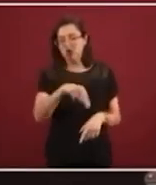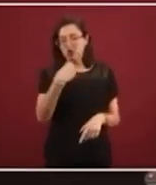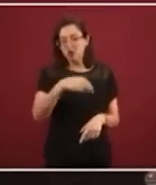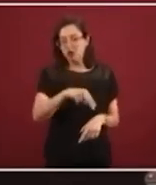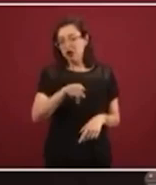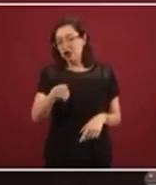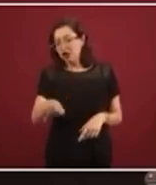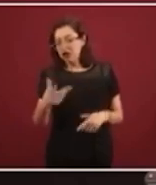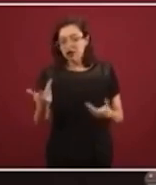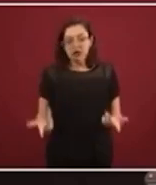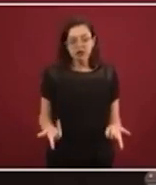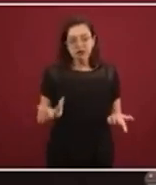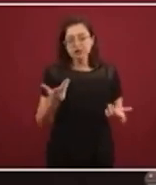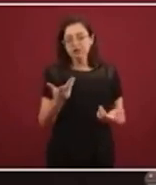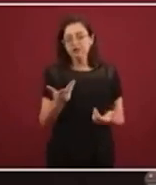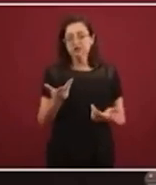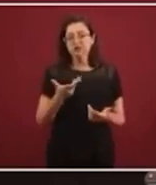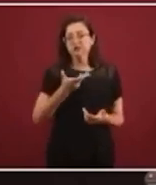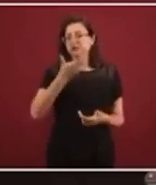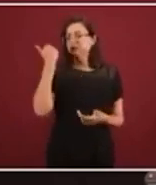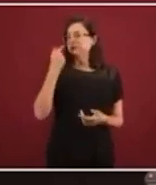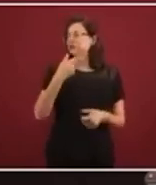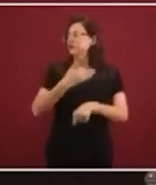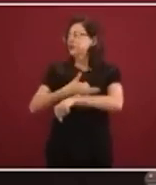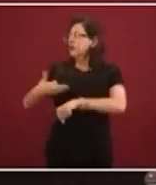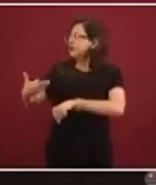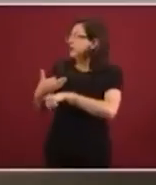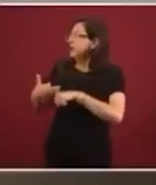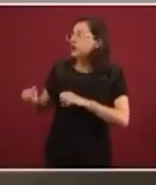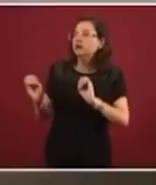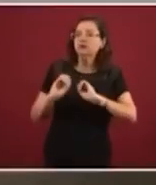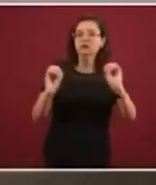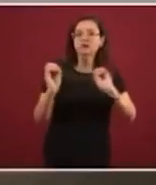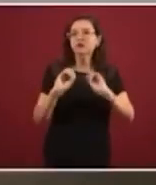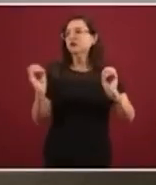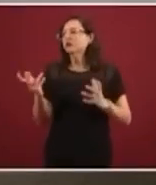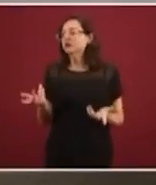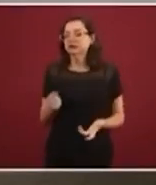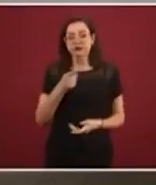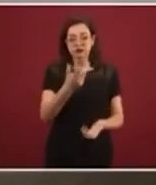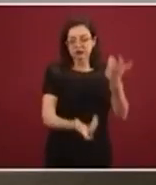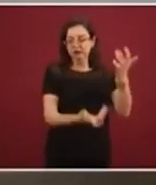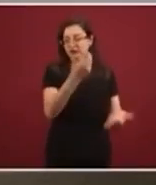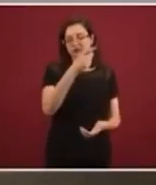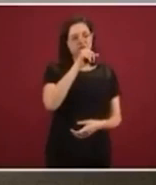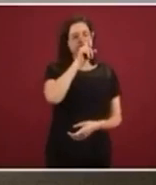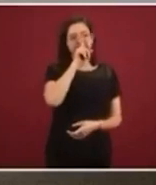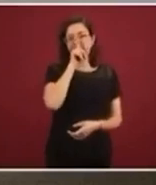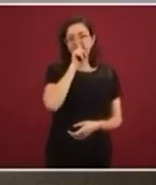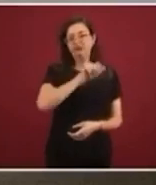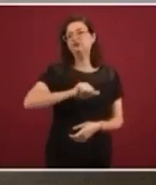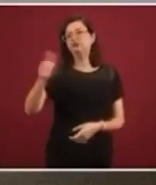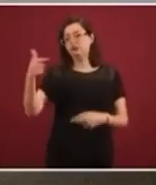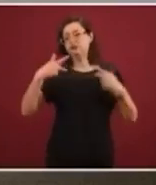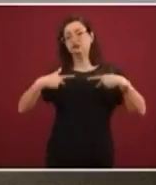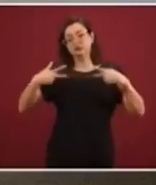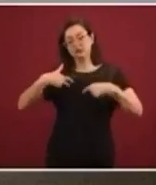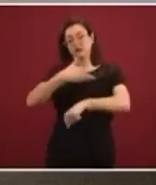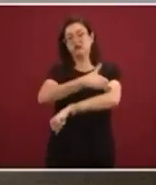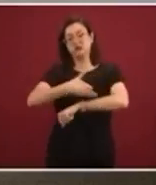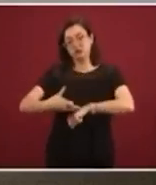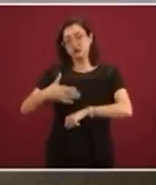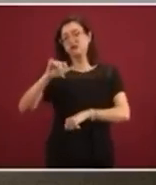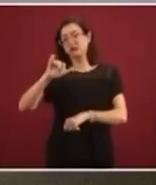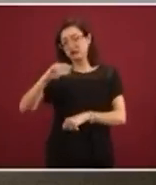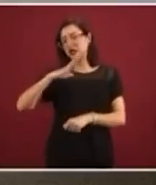personas que fallecen y son reconocidas por sus familiares pueden proceder sin problema a la incineración. Y la razón es la que